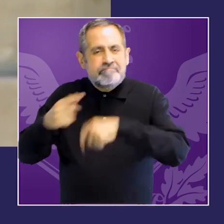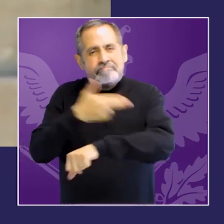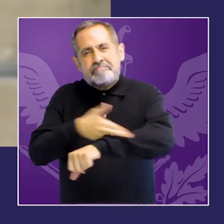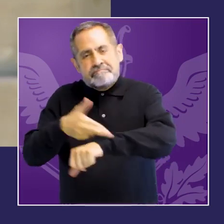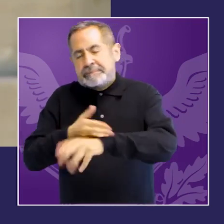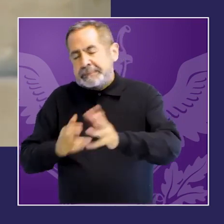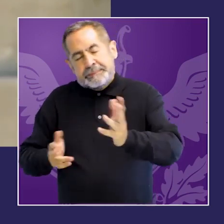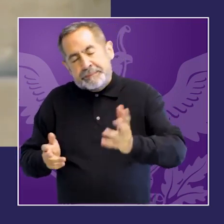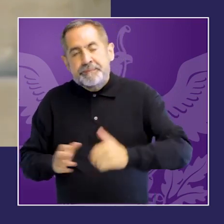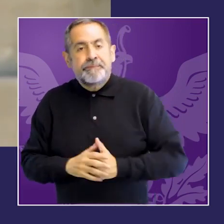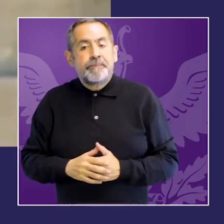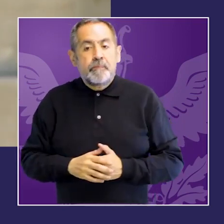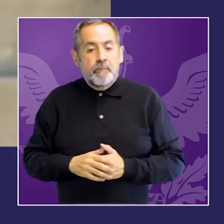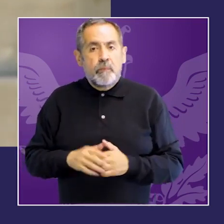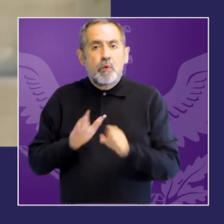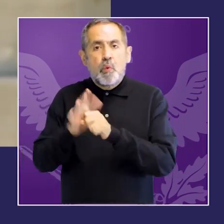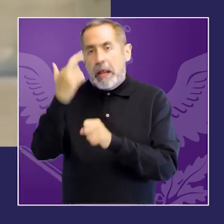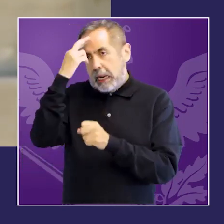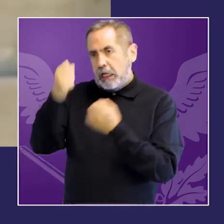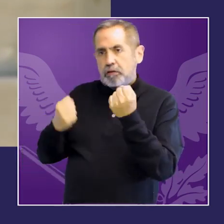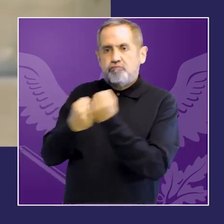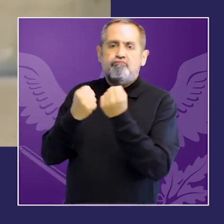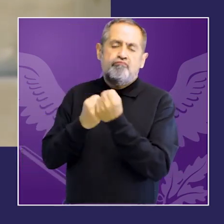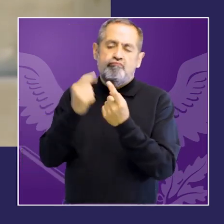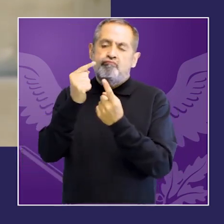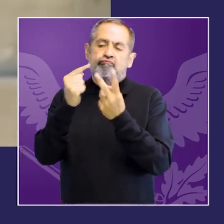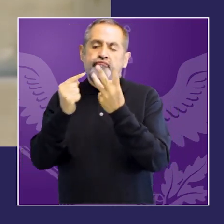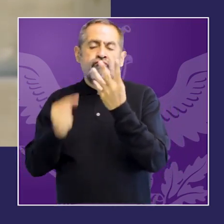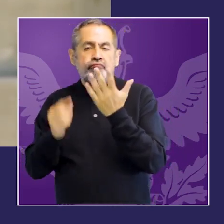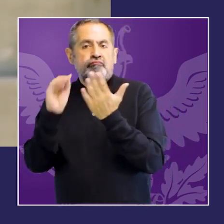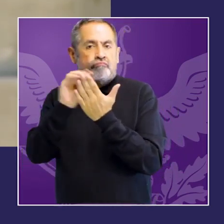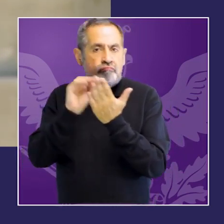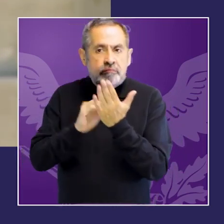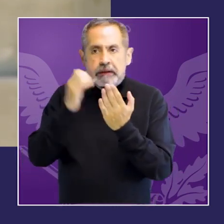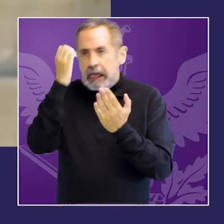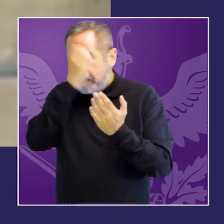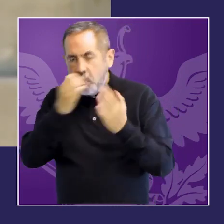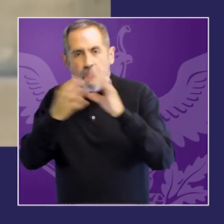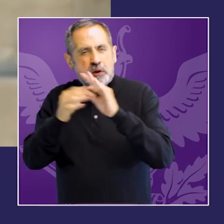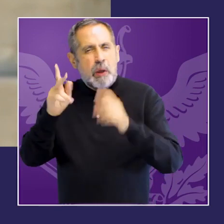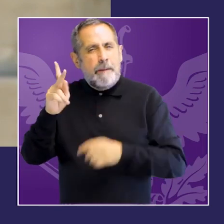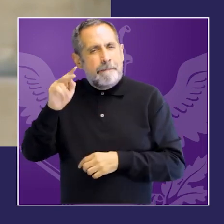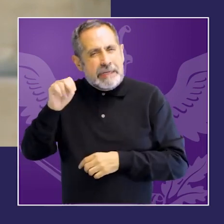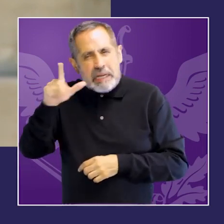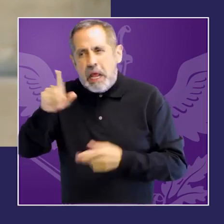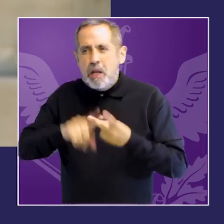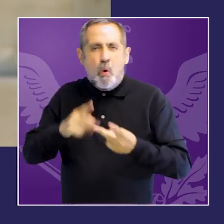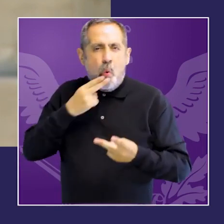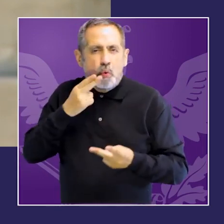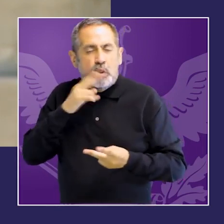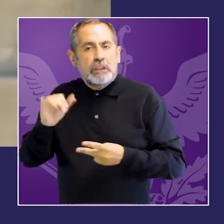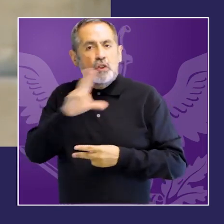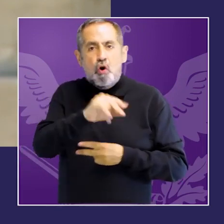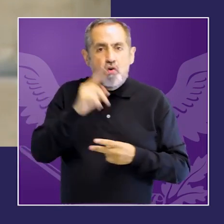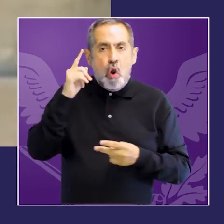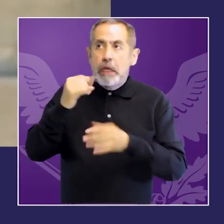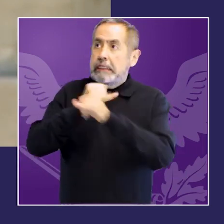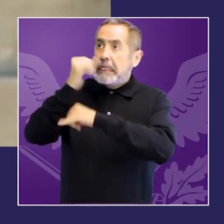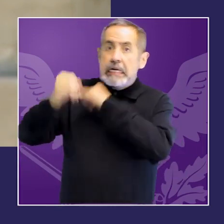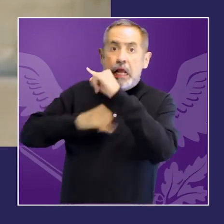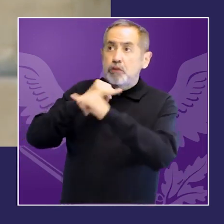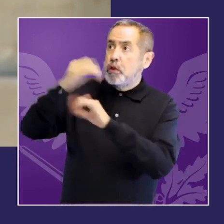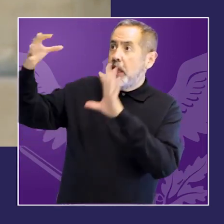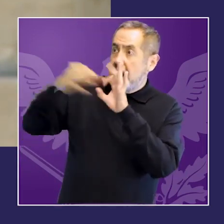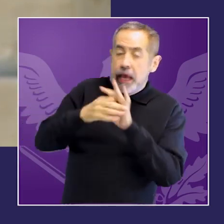la sentencia, el involucramiento de la familia y otras organizaciones y activistas para impulsar la investigación y